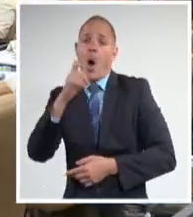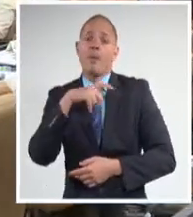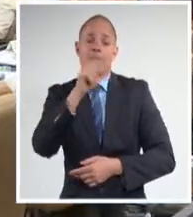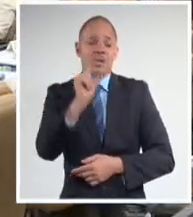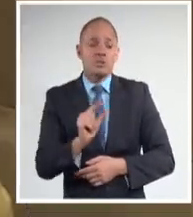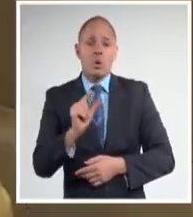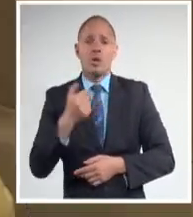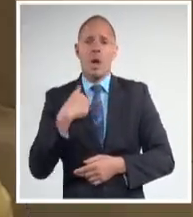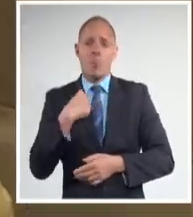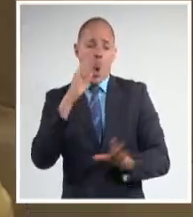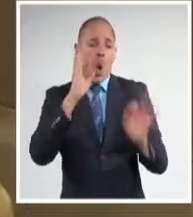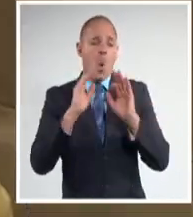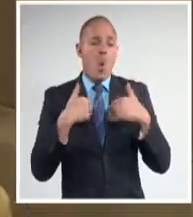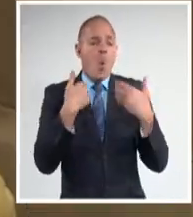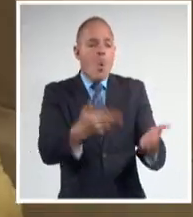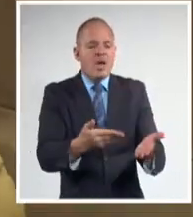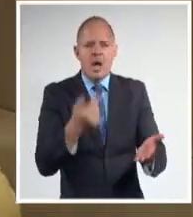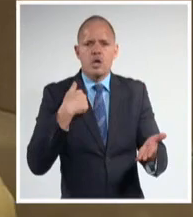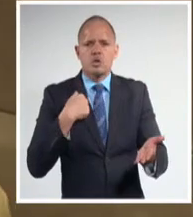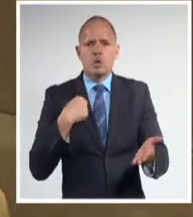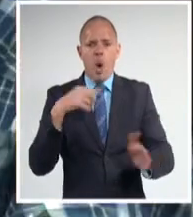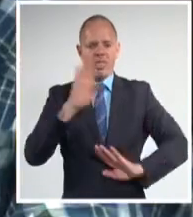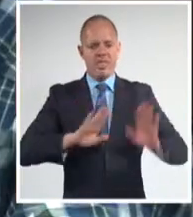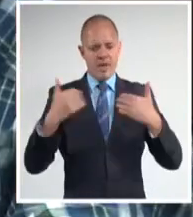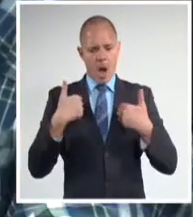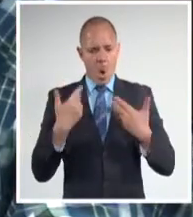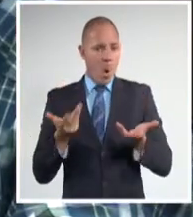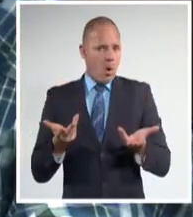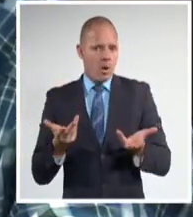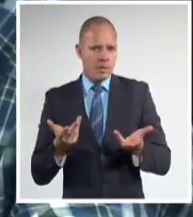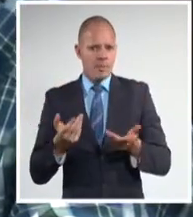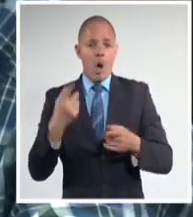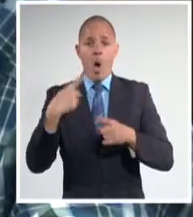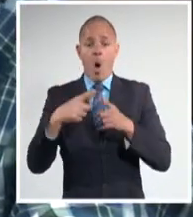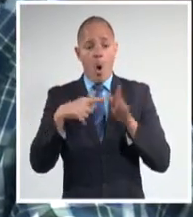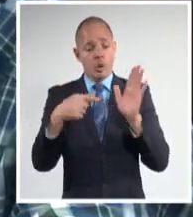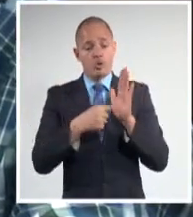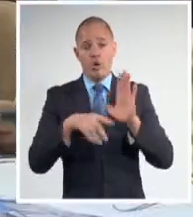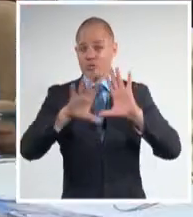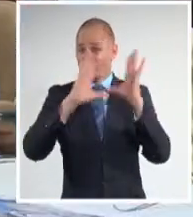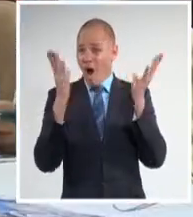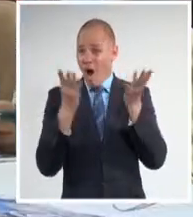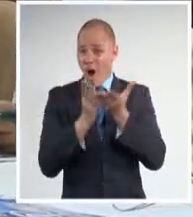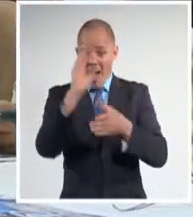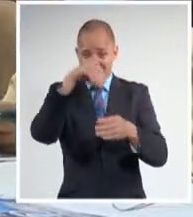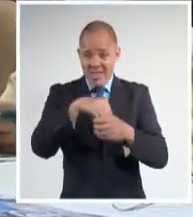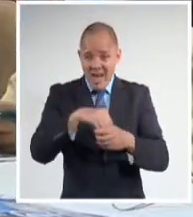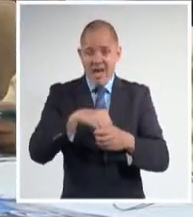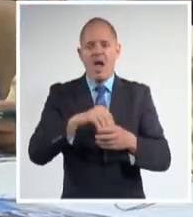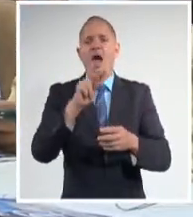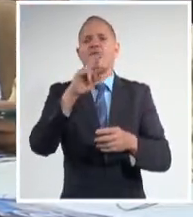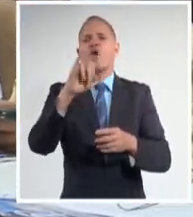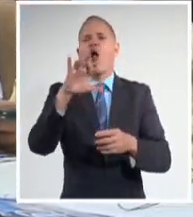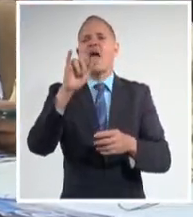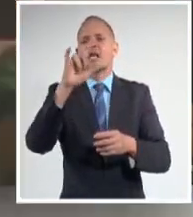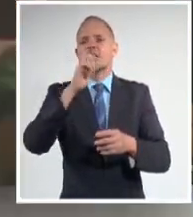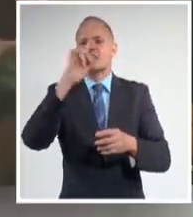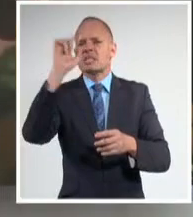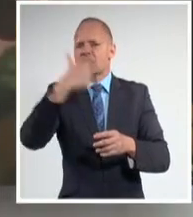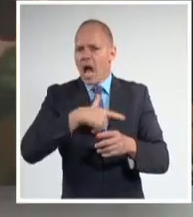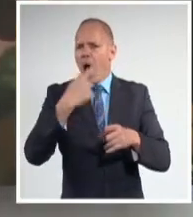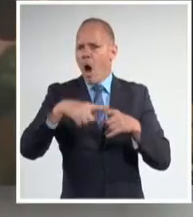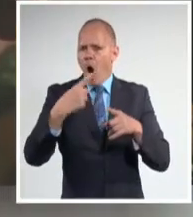y se pronuncia ampliamente como una norma que protege contra la violencia intrafamiliar. Los diputados reconocieron la